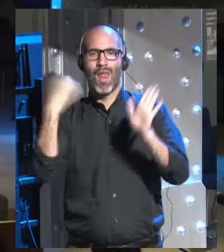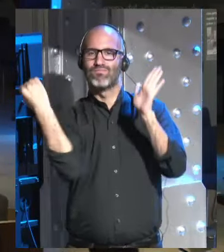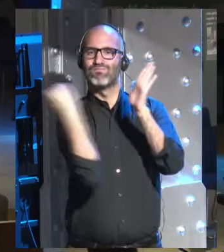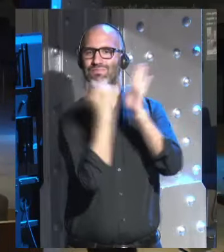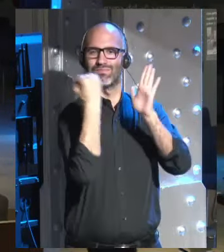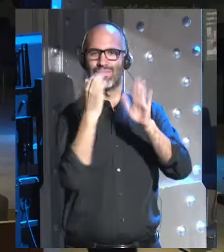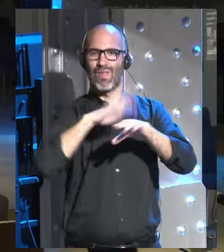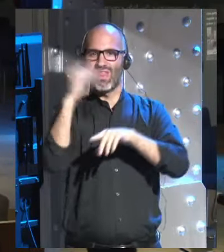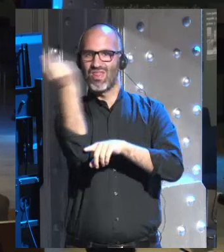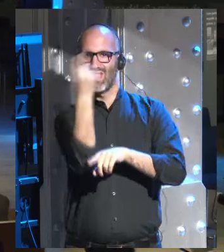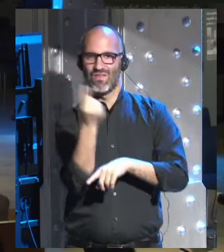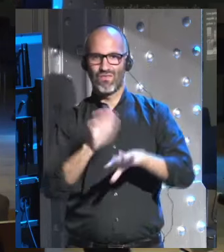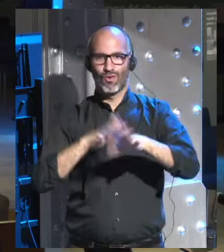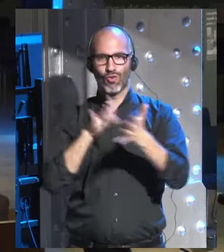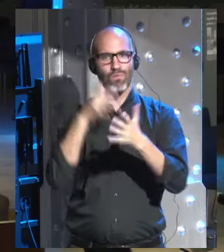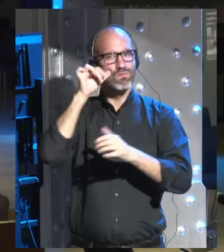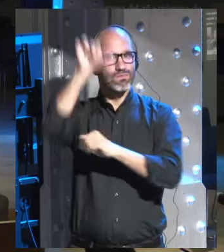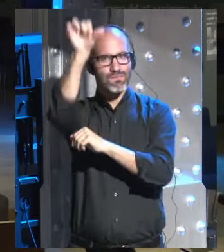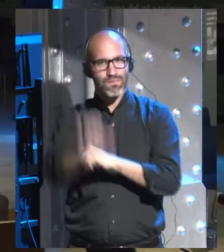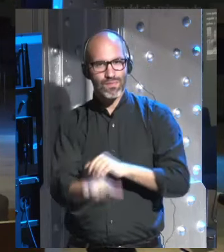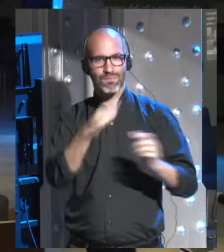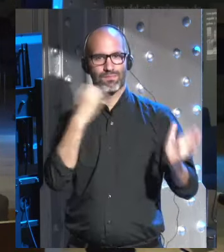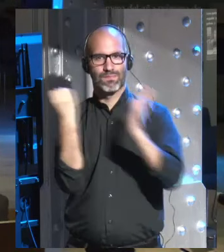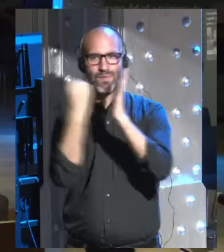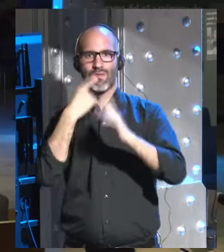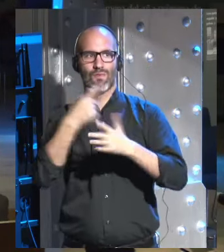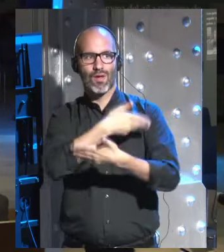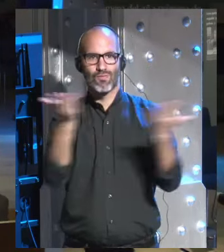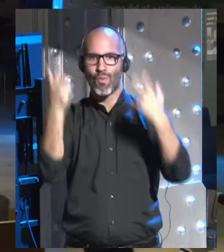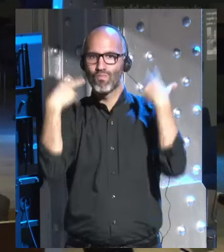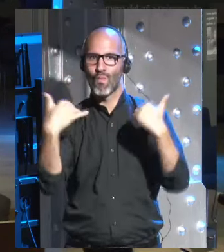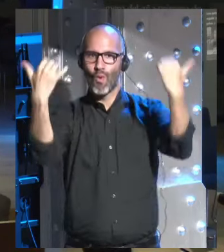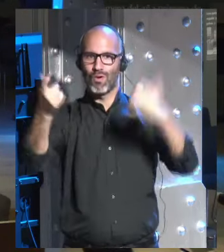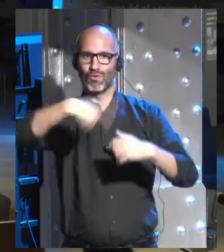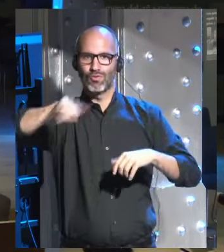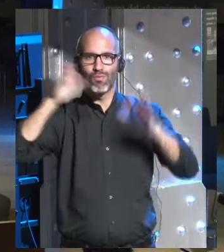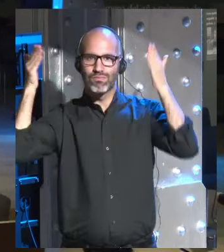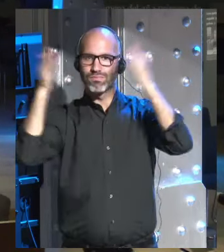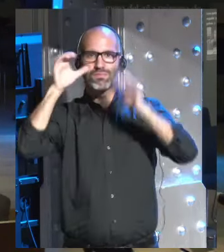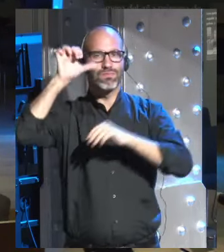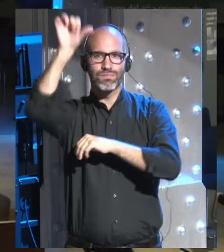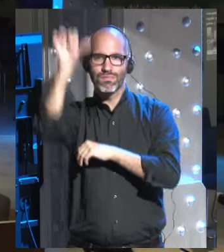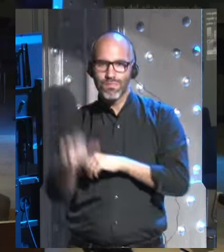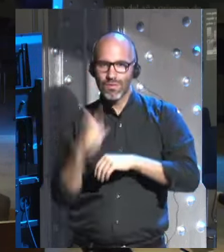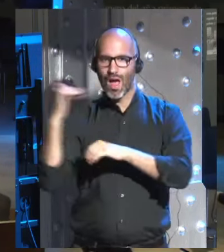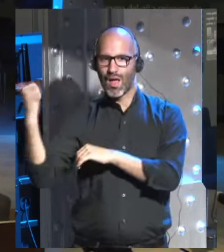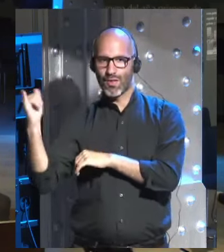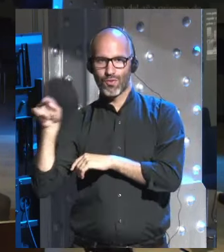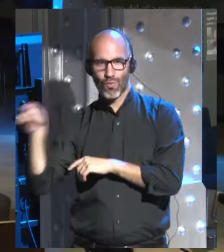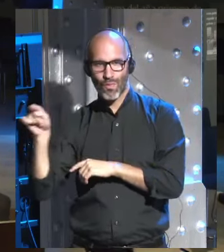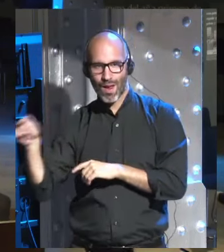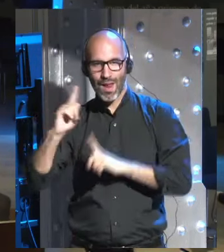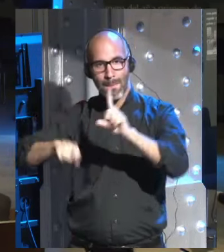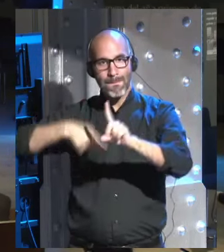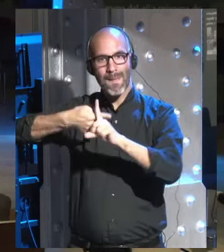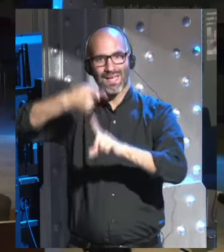testimonio dibujado de nuestra charla así que bueno aquí está el público muy atento escuchando a Yuval Noah Harari